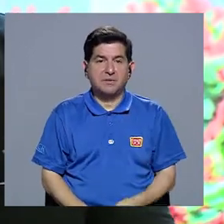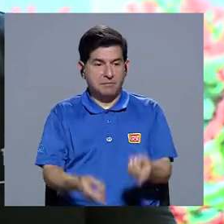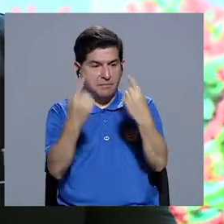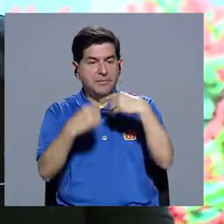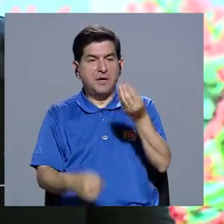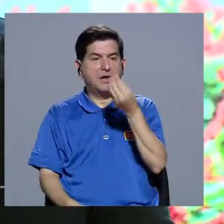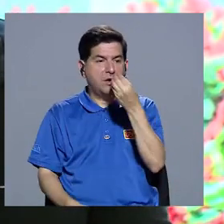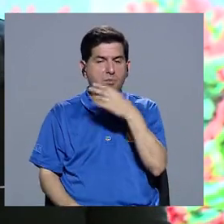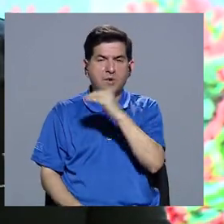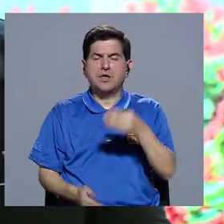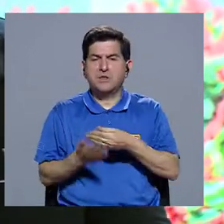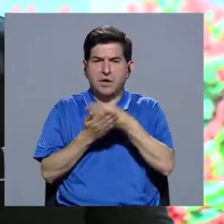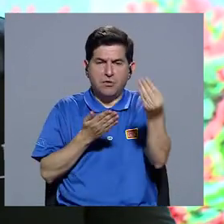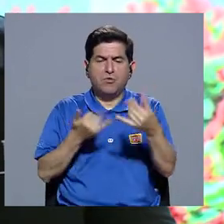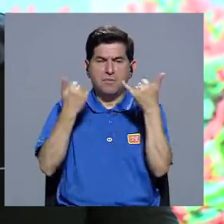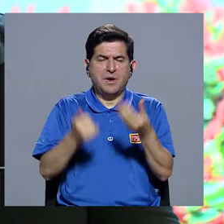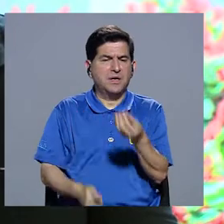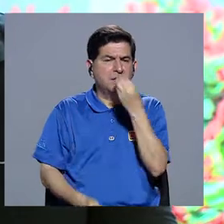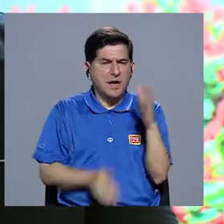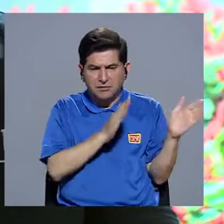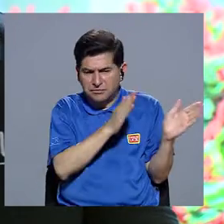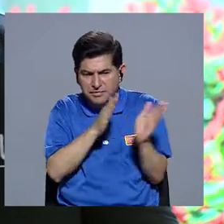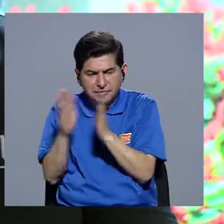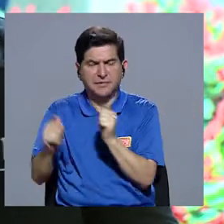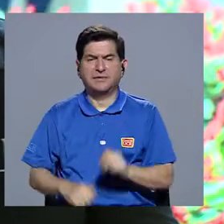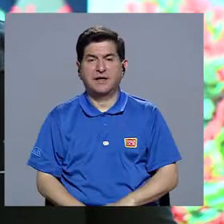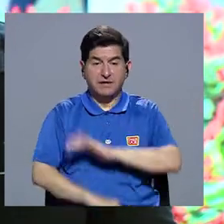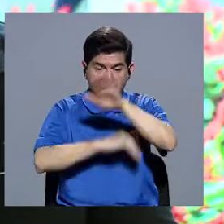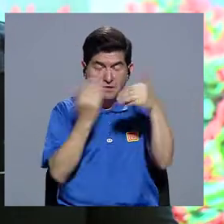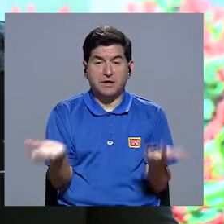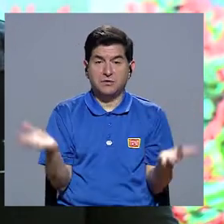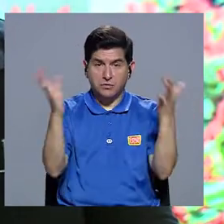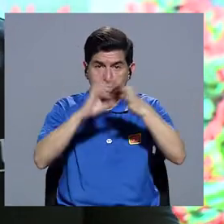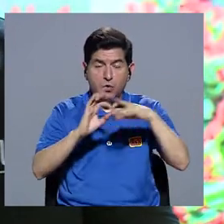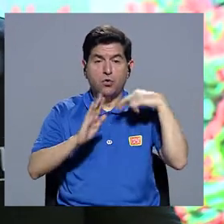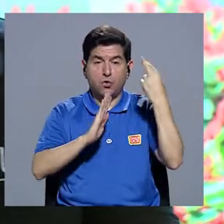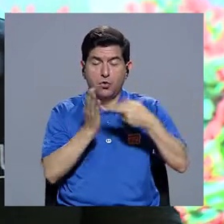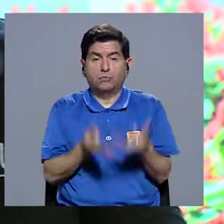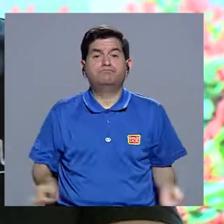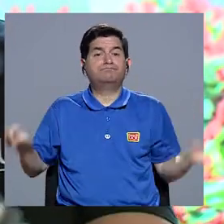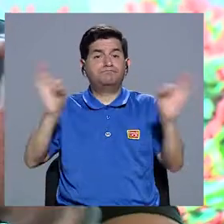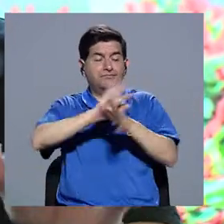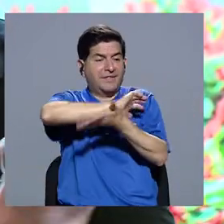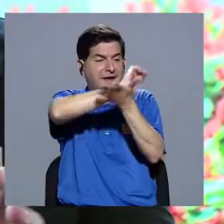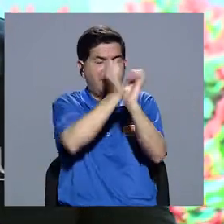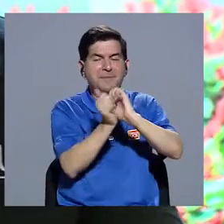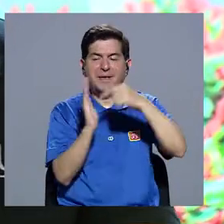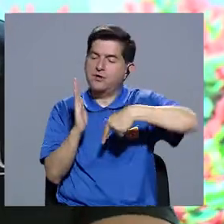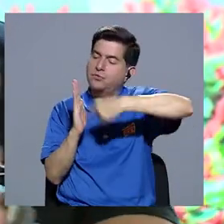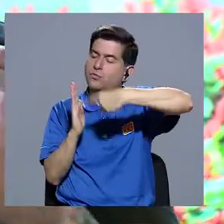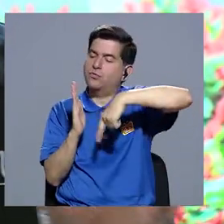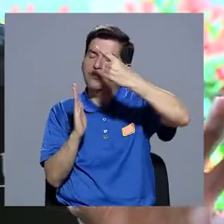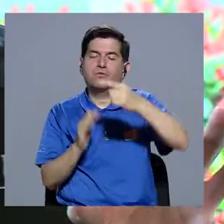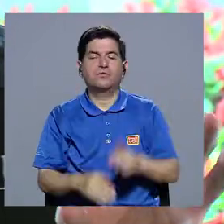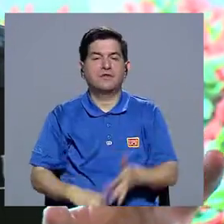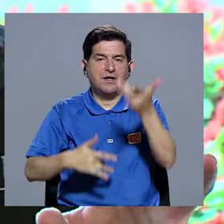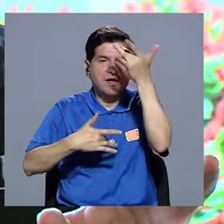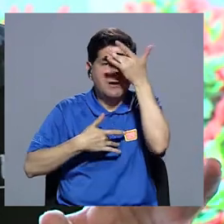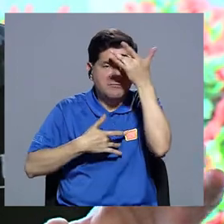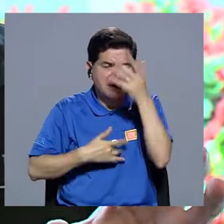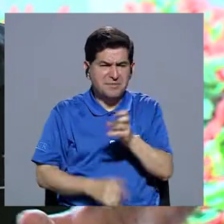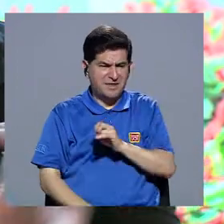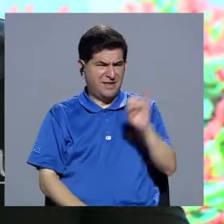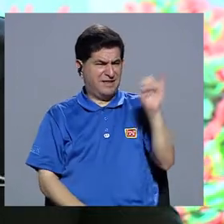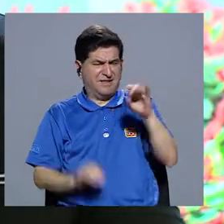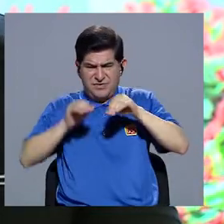llega al hogar o compran alimentos procesados. Todos estos factores, ¿verdad?, han venido jugando un papel importante y cambiando este perfil de enfermedades infectocontagiosas